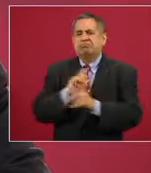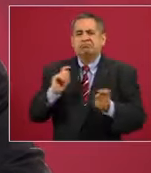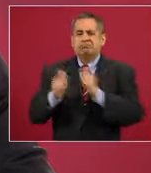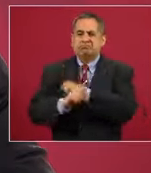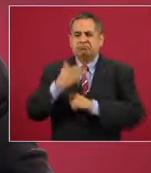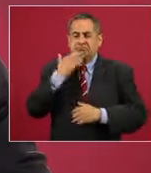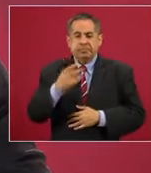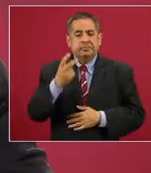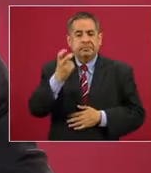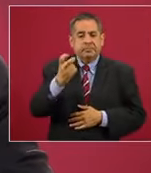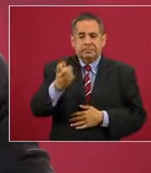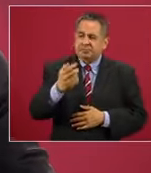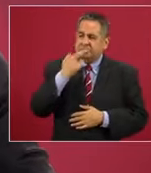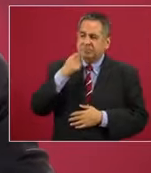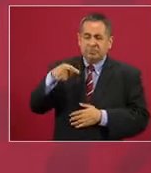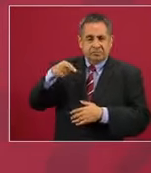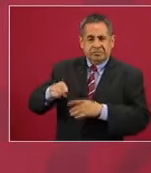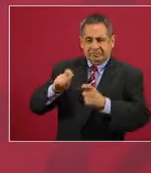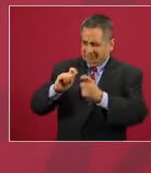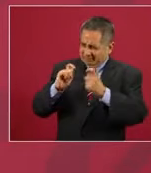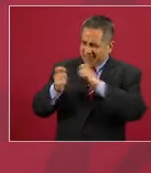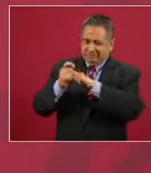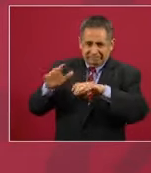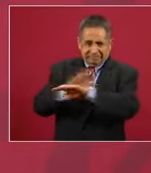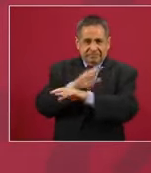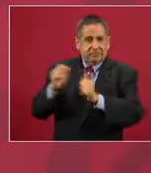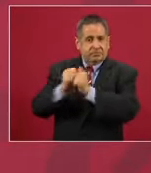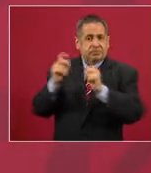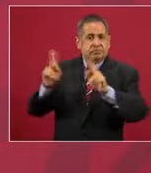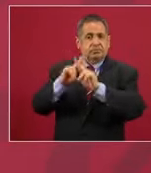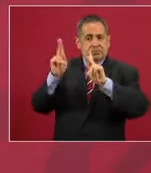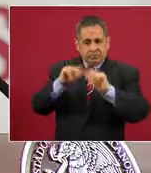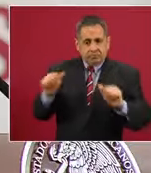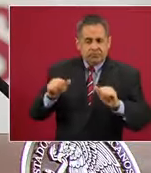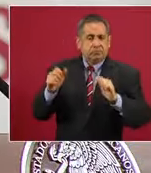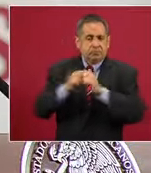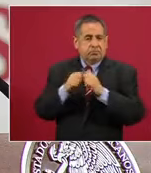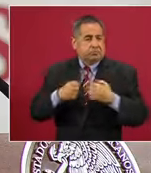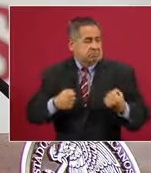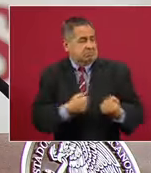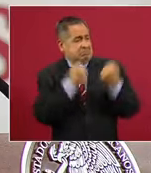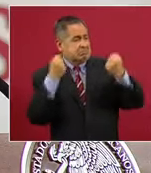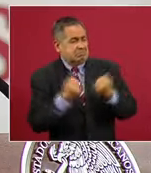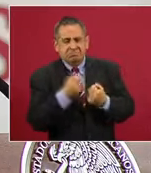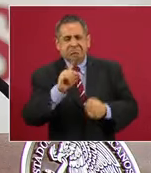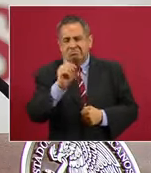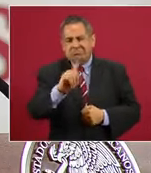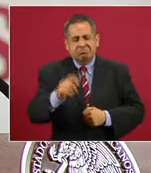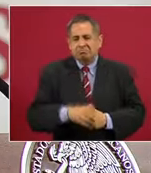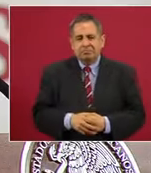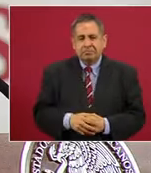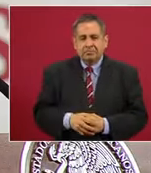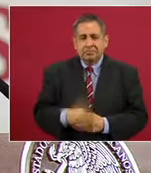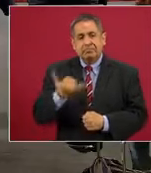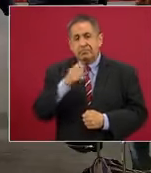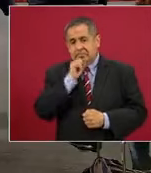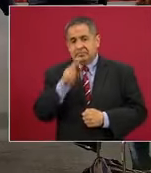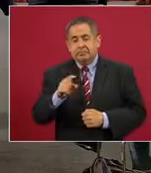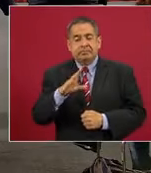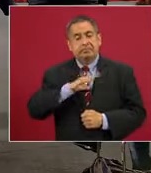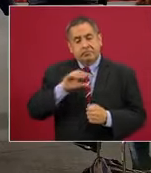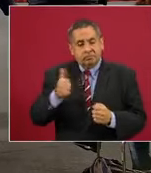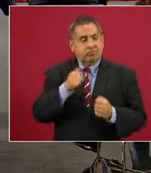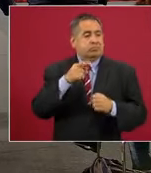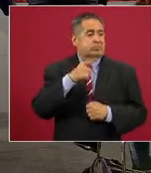Por eso es mejor una transformación por la vía pacífica que por la vía armada. Y hay